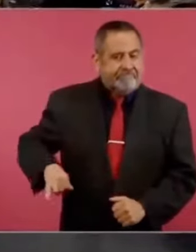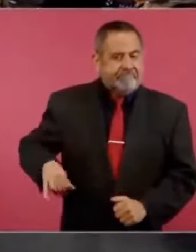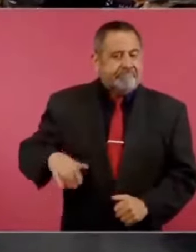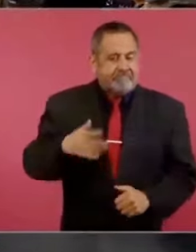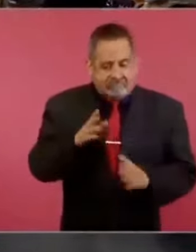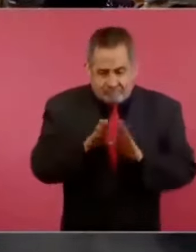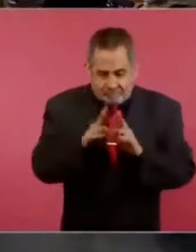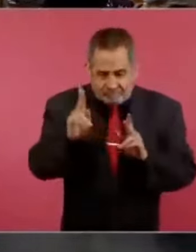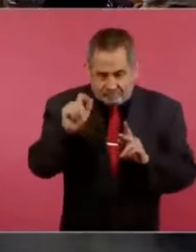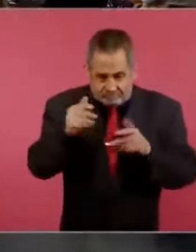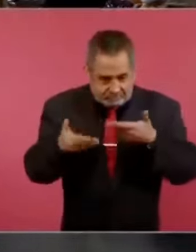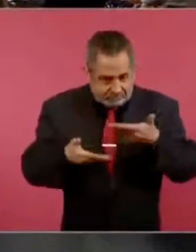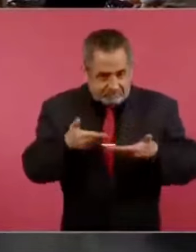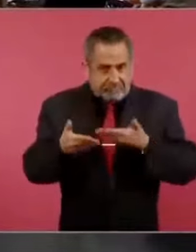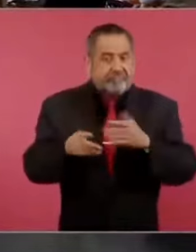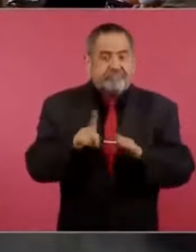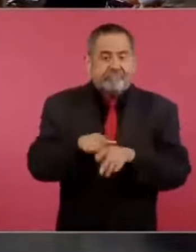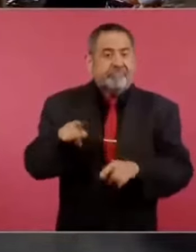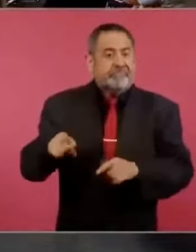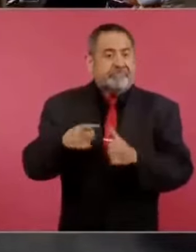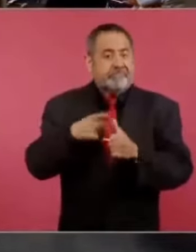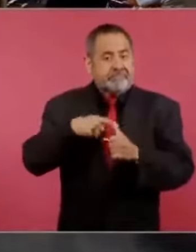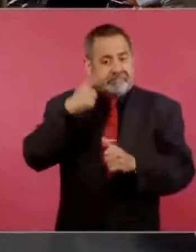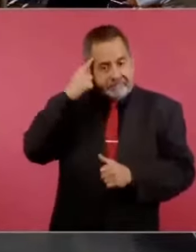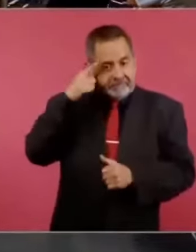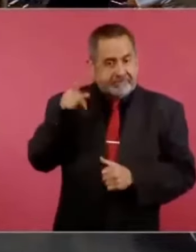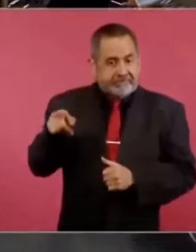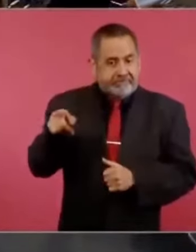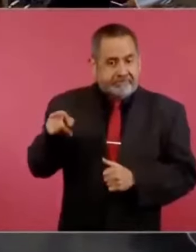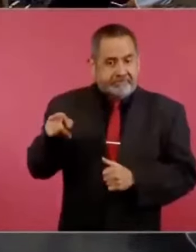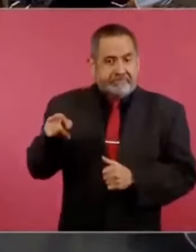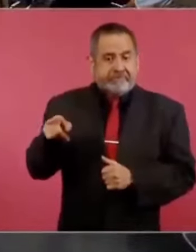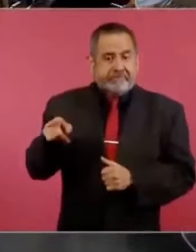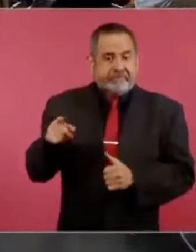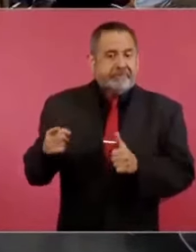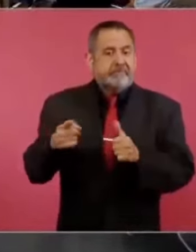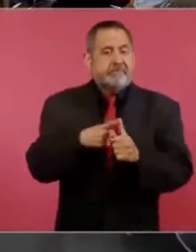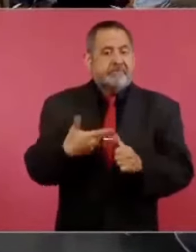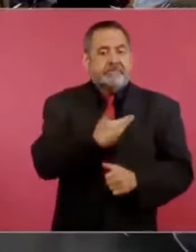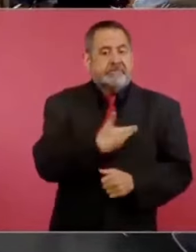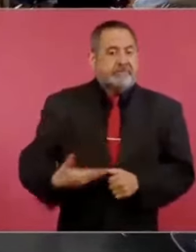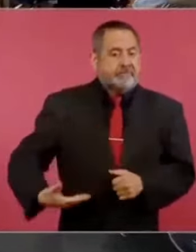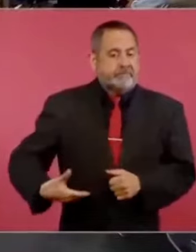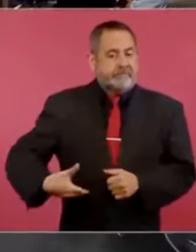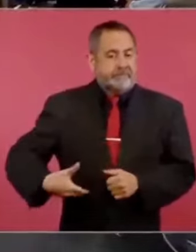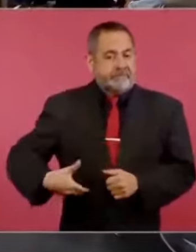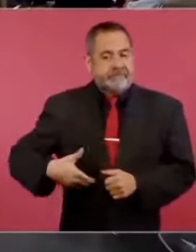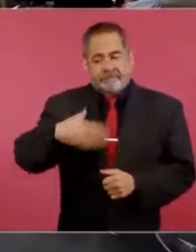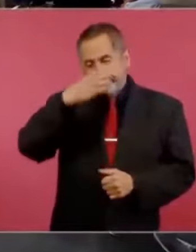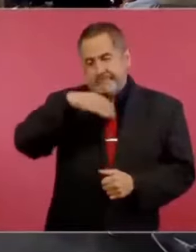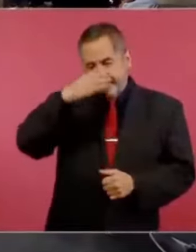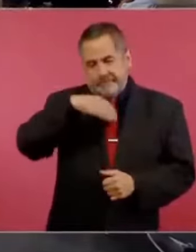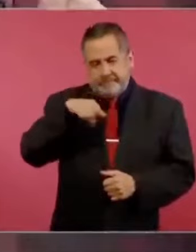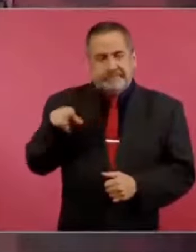estrategia. Primero, el presidente está a favor